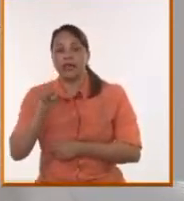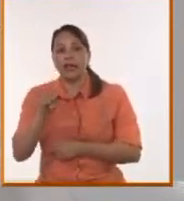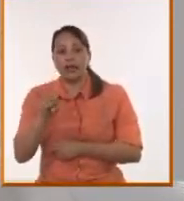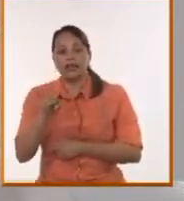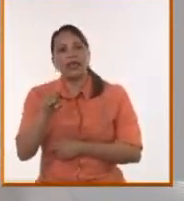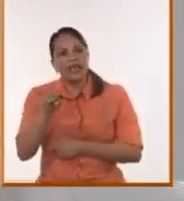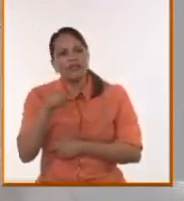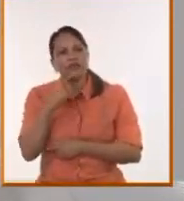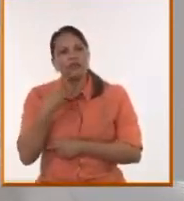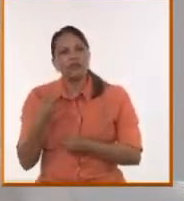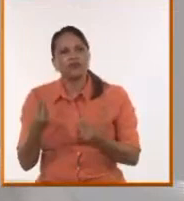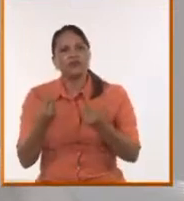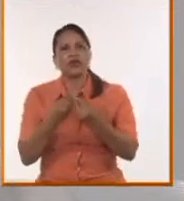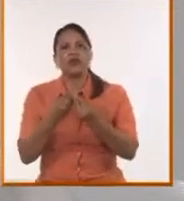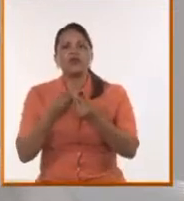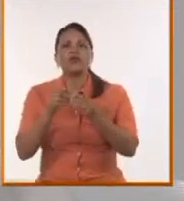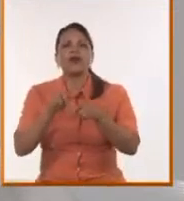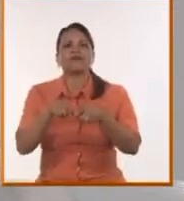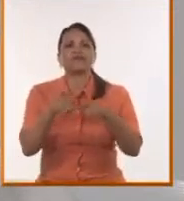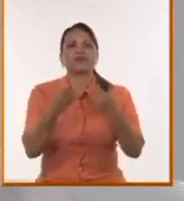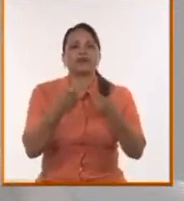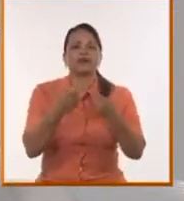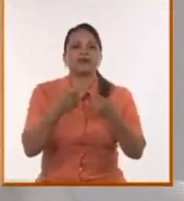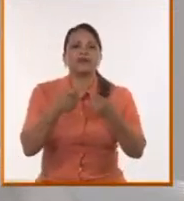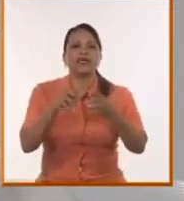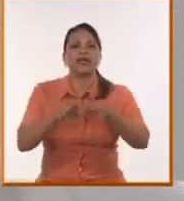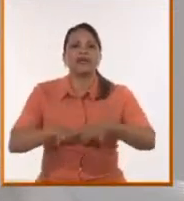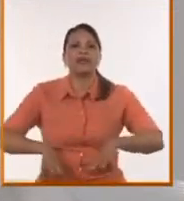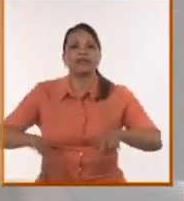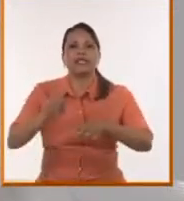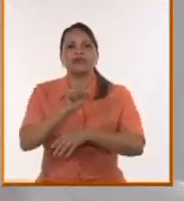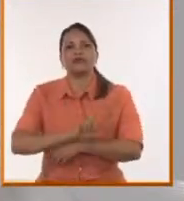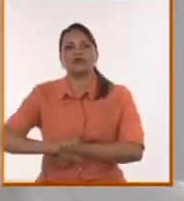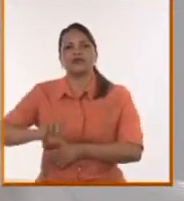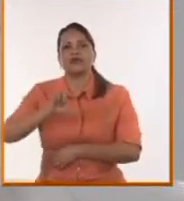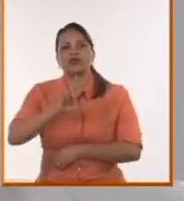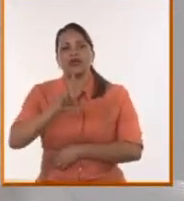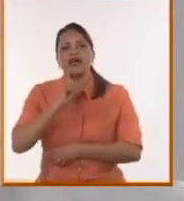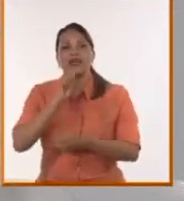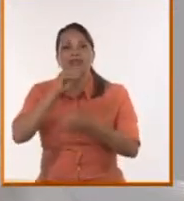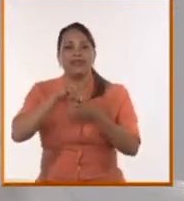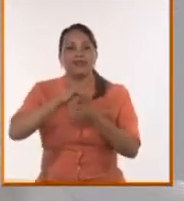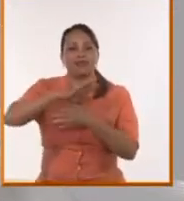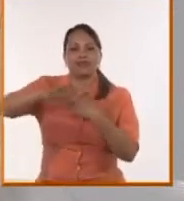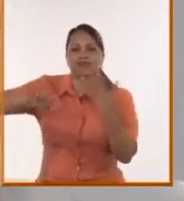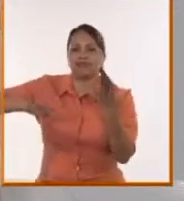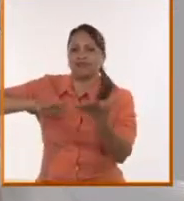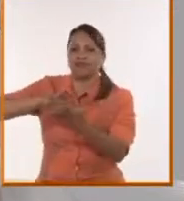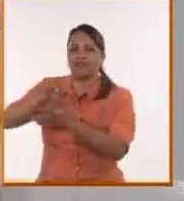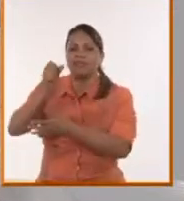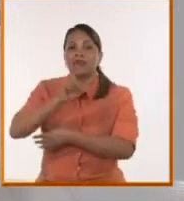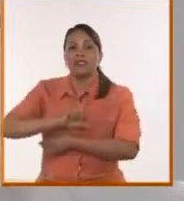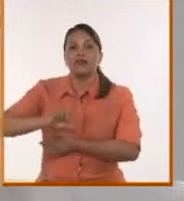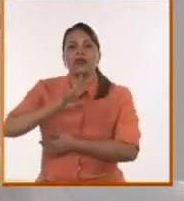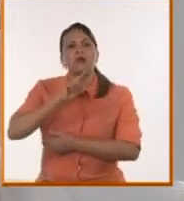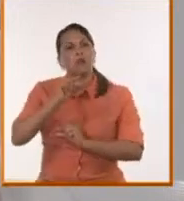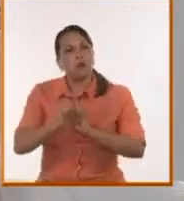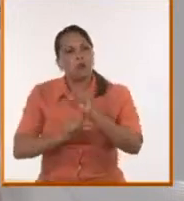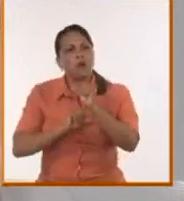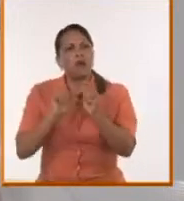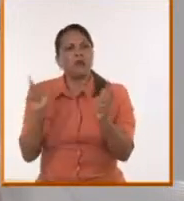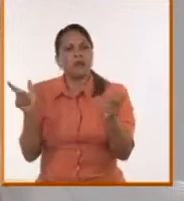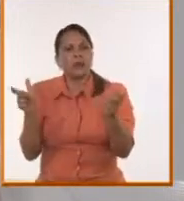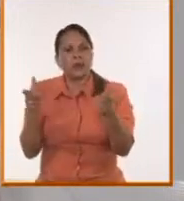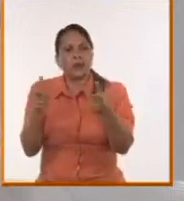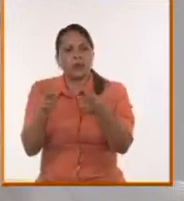sumió en una crisis, una ruptura total del tejido social, nos metió en un clima de violencia que poco a poco se ha ido disminuyendo. Sin embargo, el